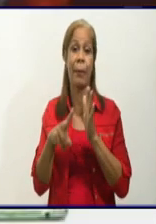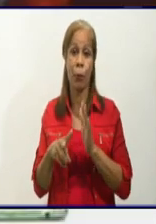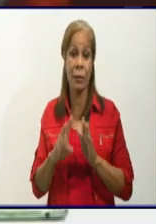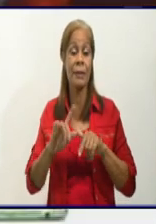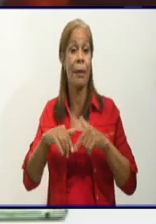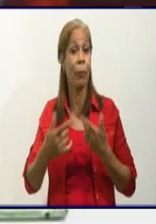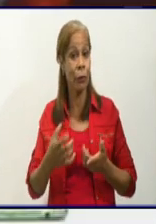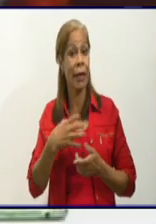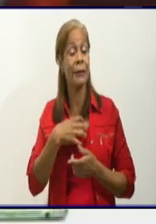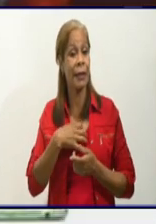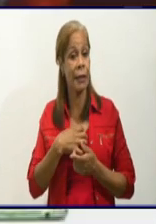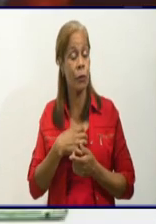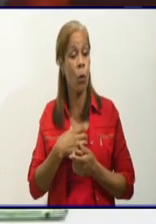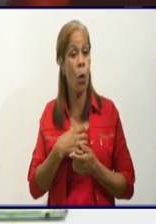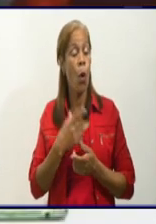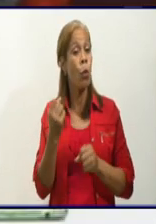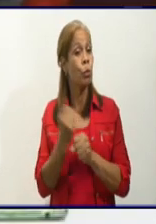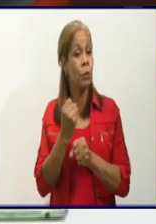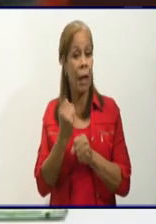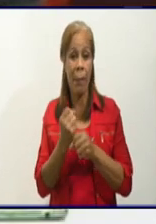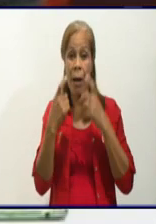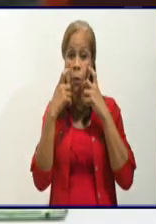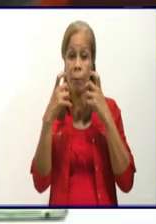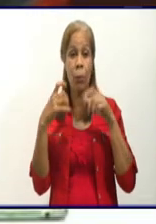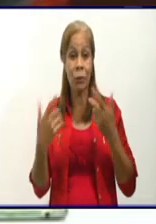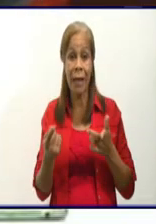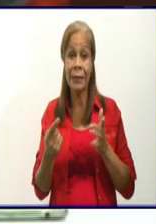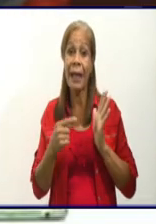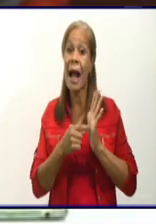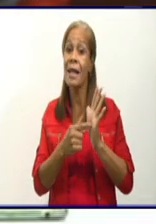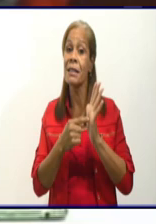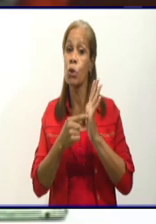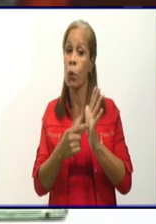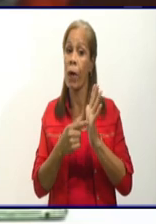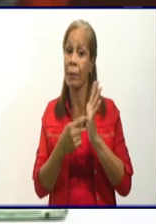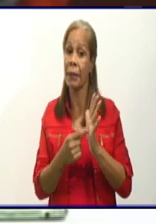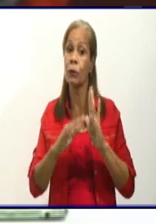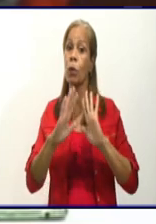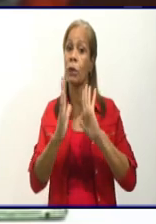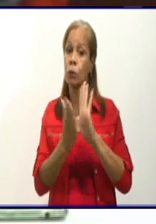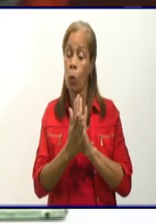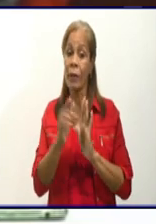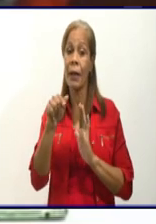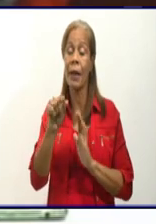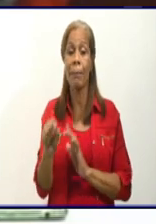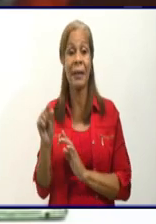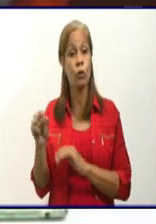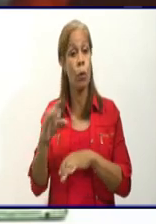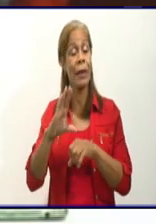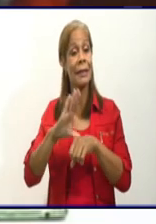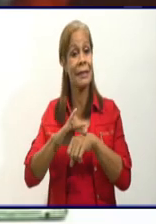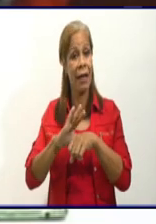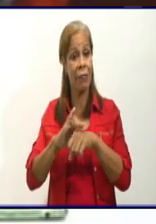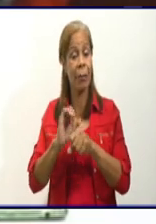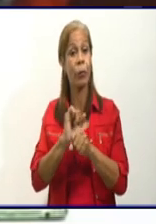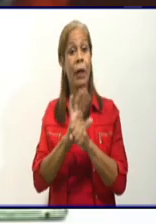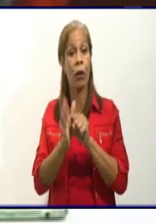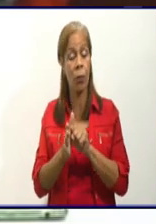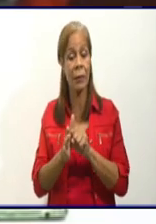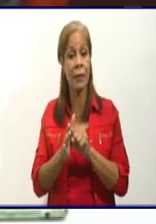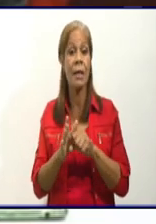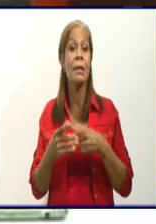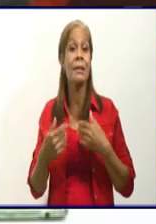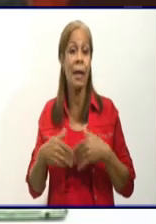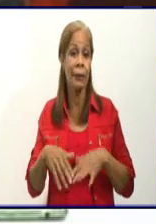enfrentamiento también a la COVID-19, en el asesoramiento de las personas que llevan tratamiento de este tipo, tratamiento psicológico que han quedado afectado con